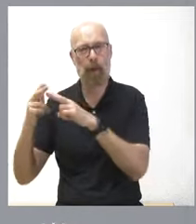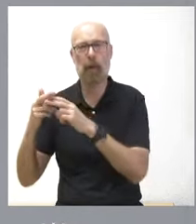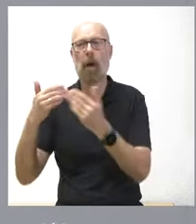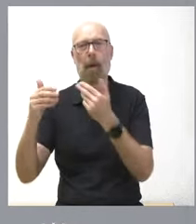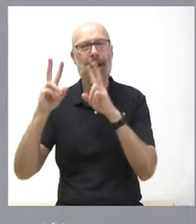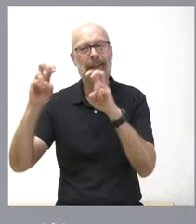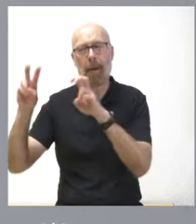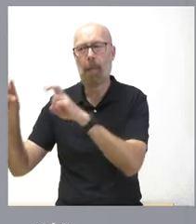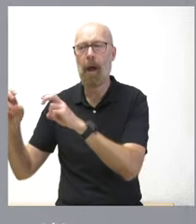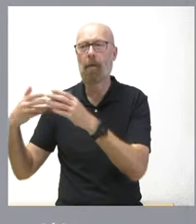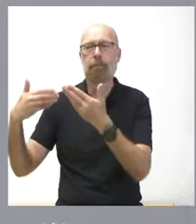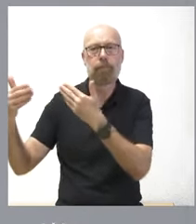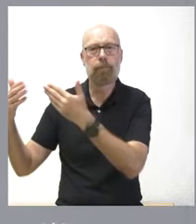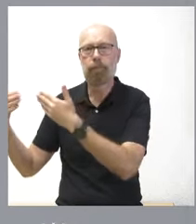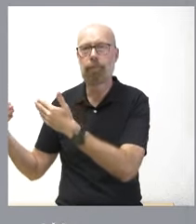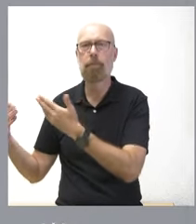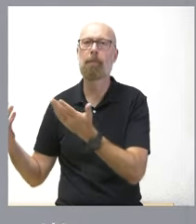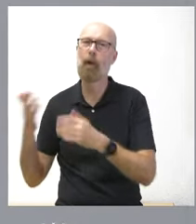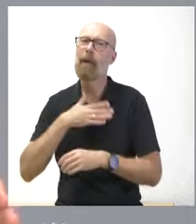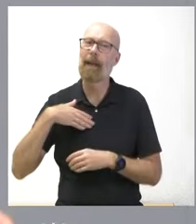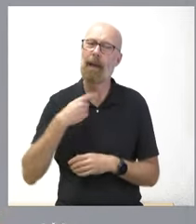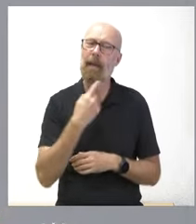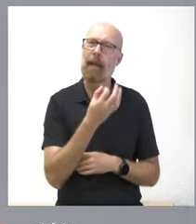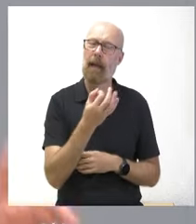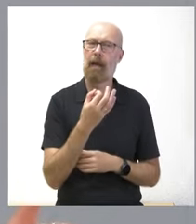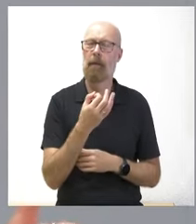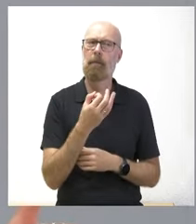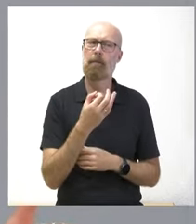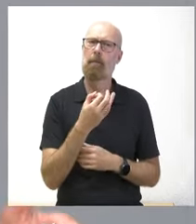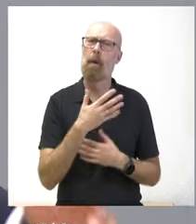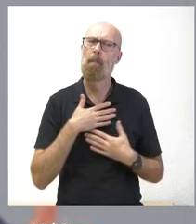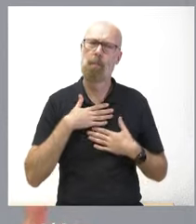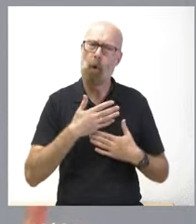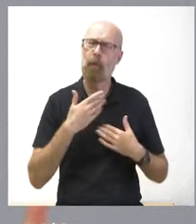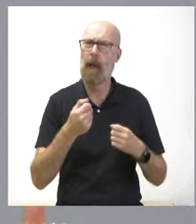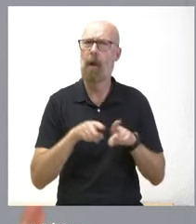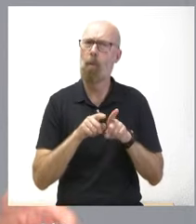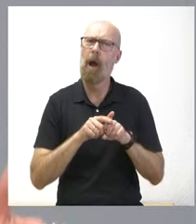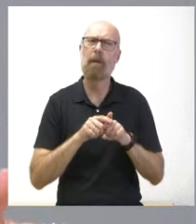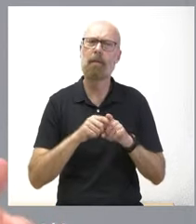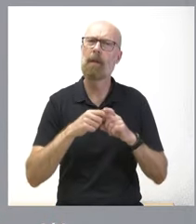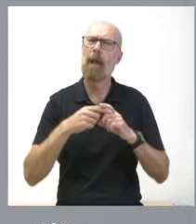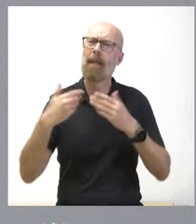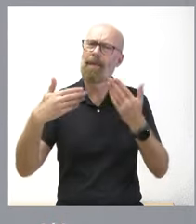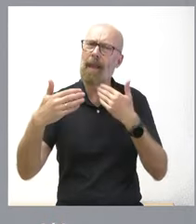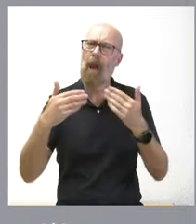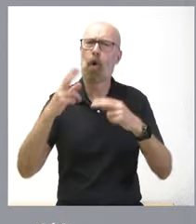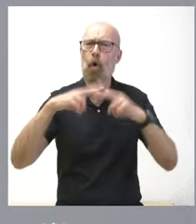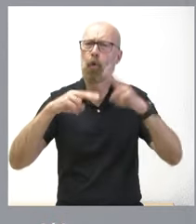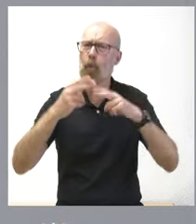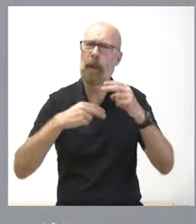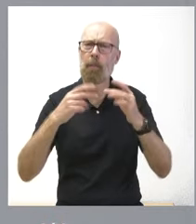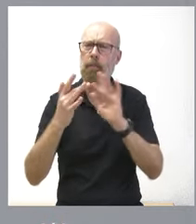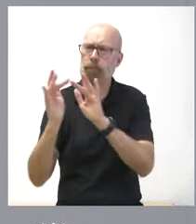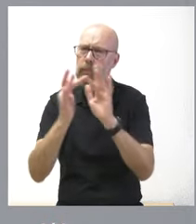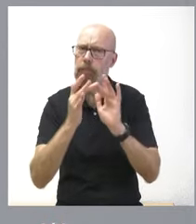sí quiero hacer pública esa voluntad clara de mantener y seguir manteniendo un diálogo constructivo, útil, eficaz para esta tierra,